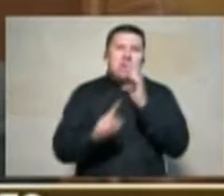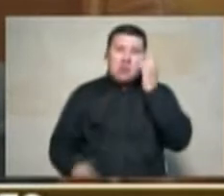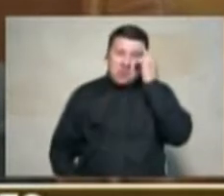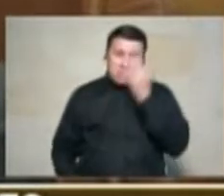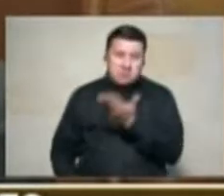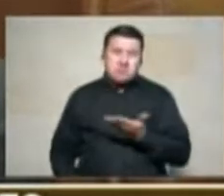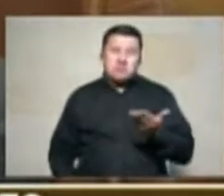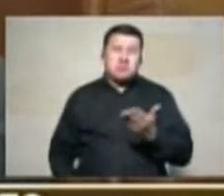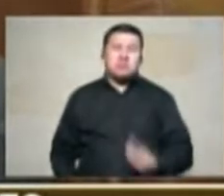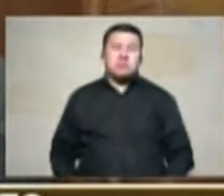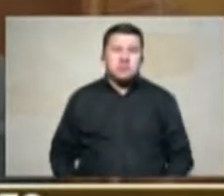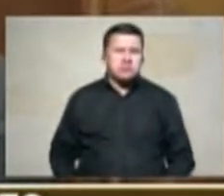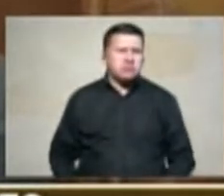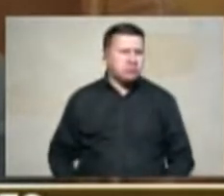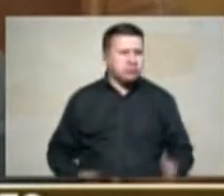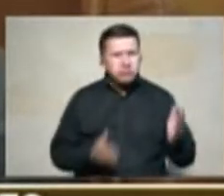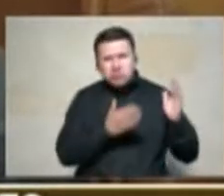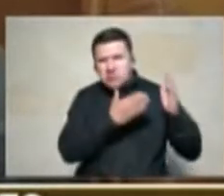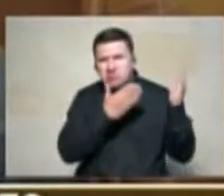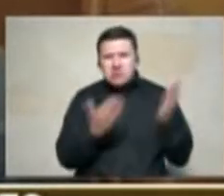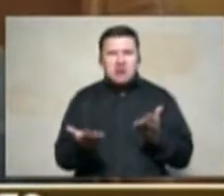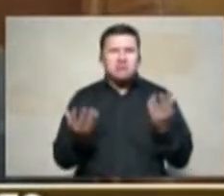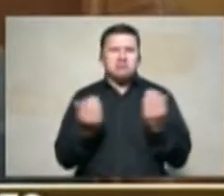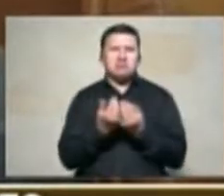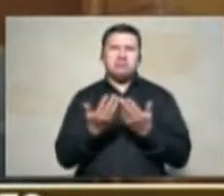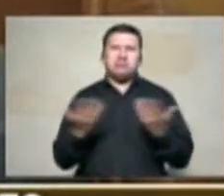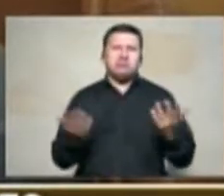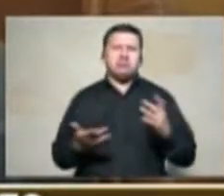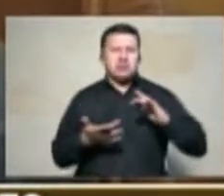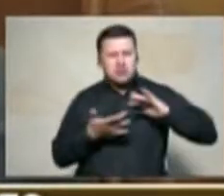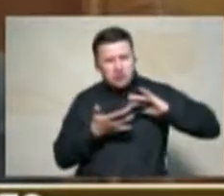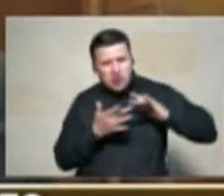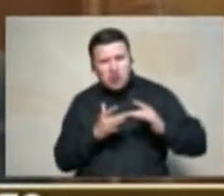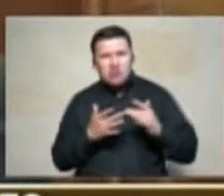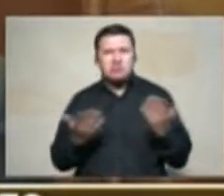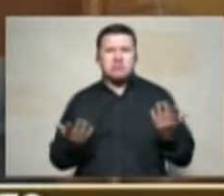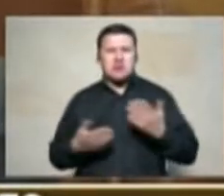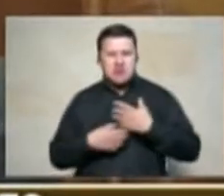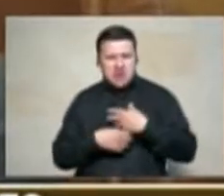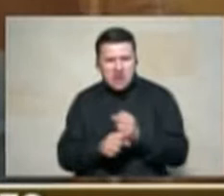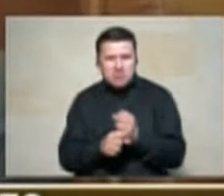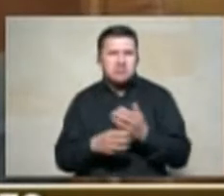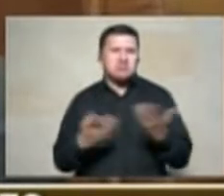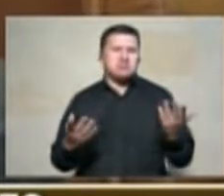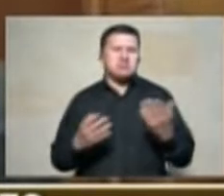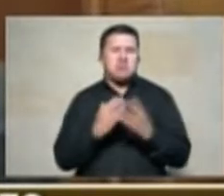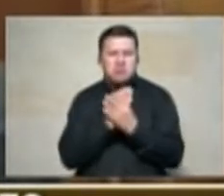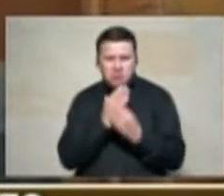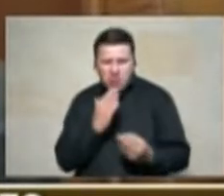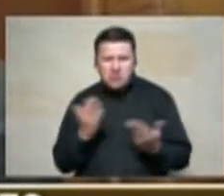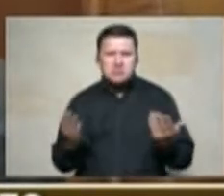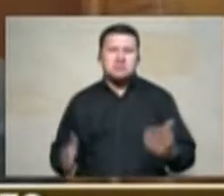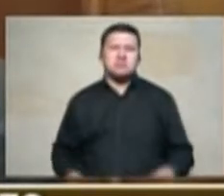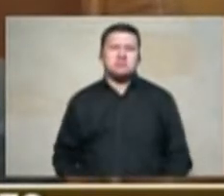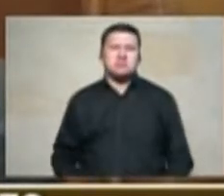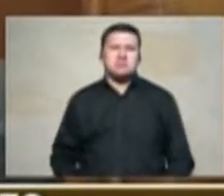trajeron dolor hambre miseria